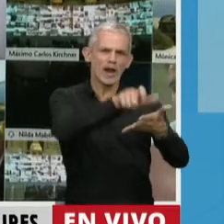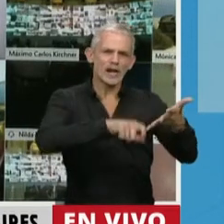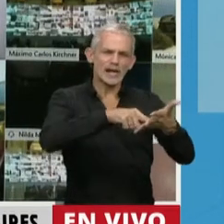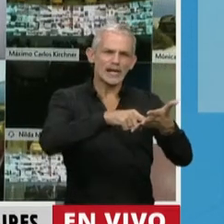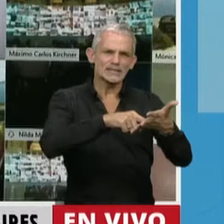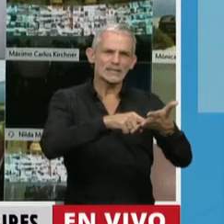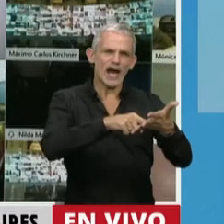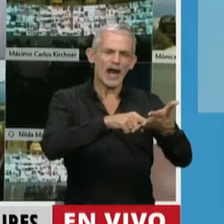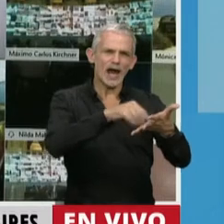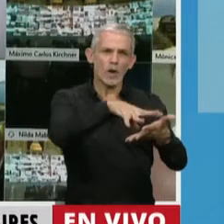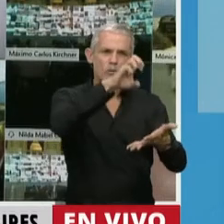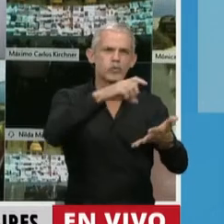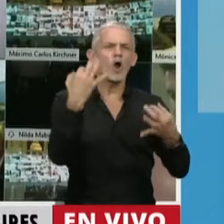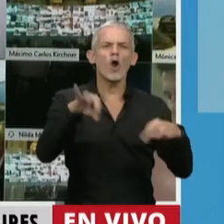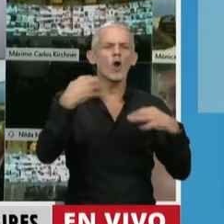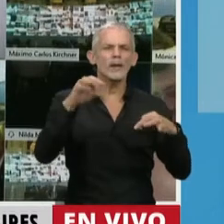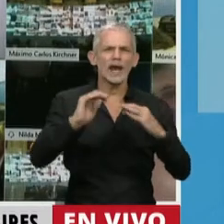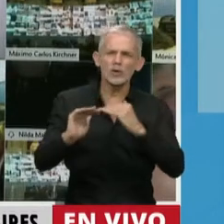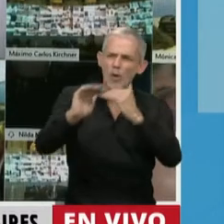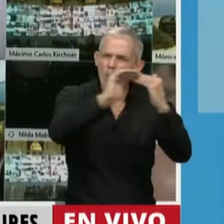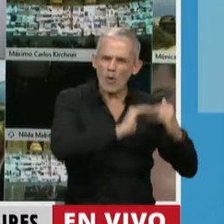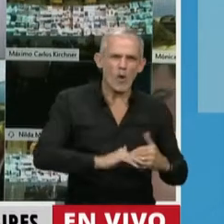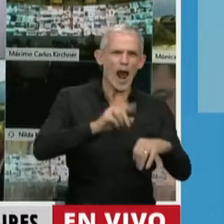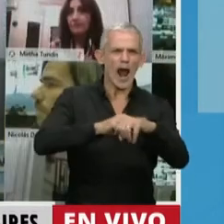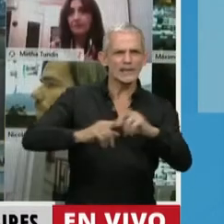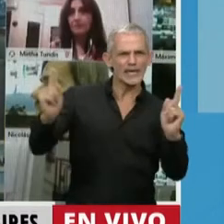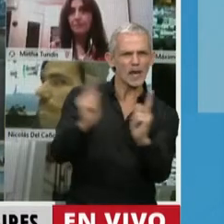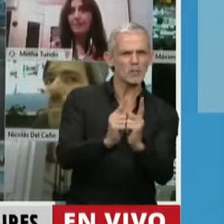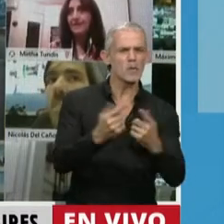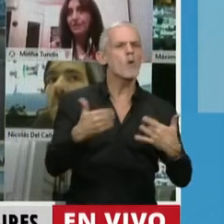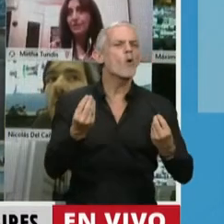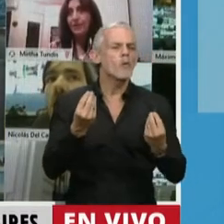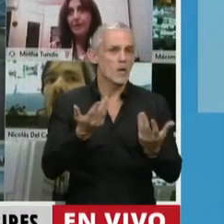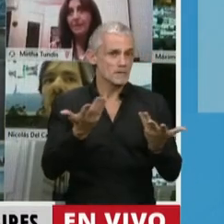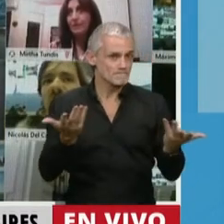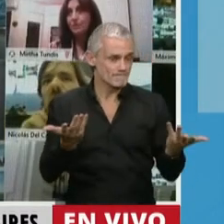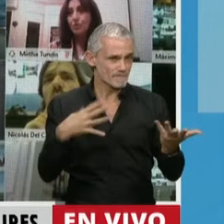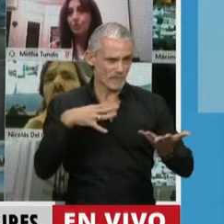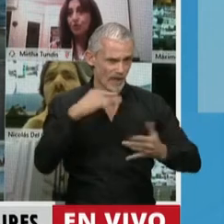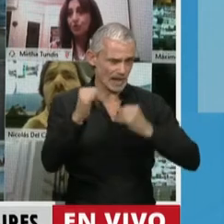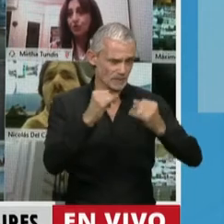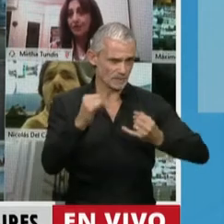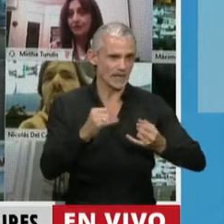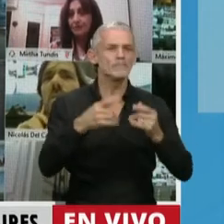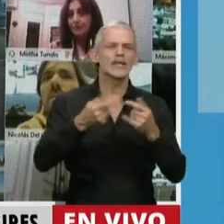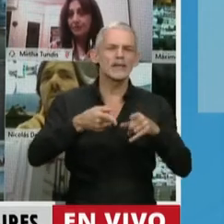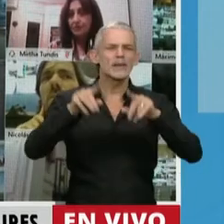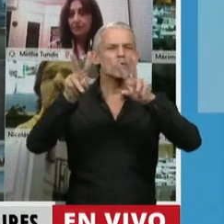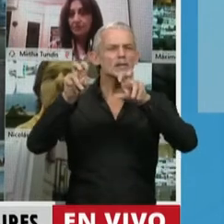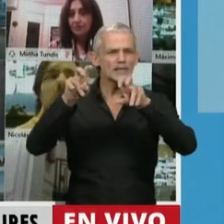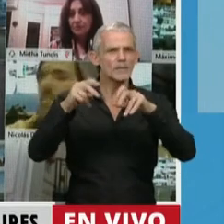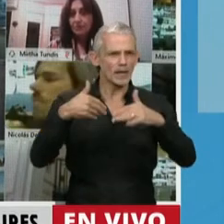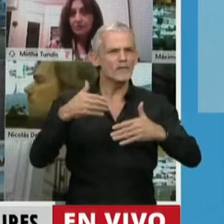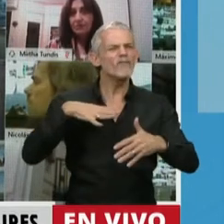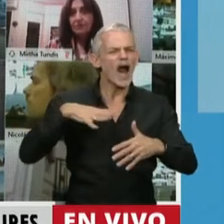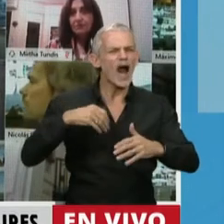un criterio obligatorio y único en un plazo corto. Y justamente un tema que puede trabajarse para que